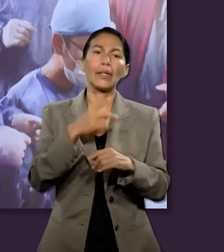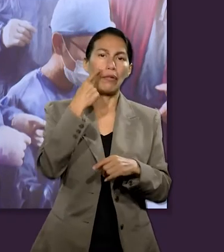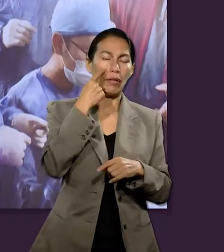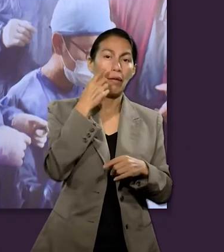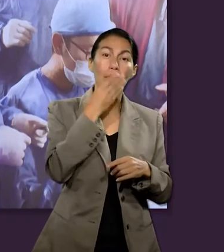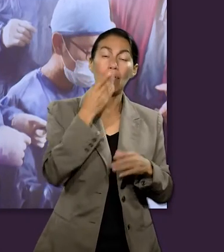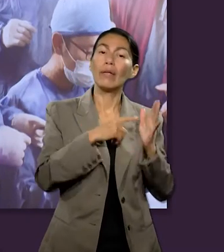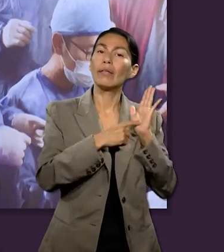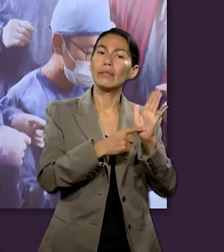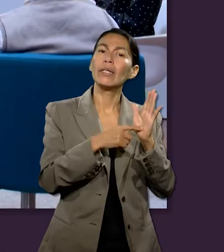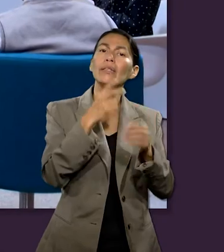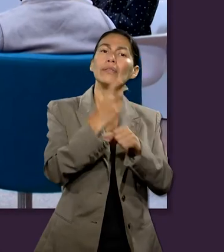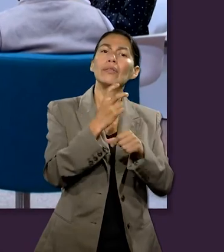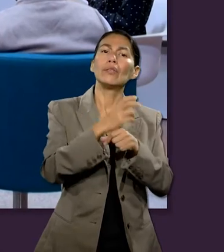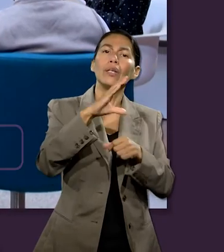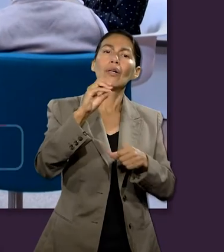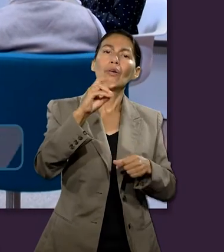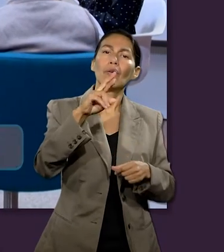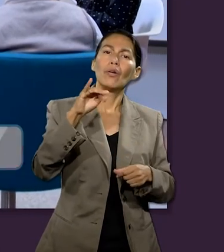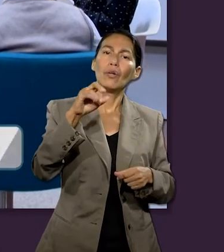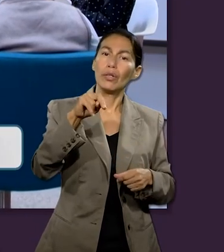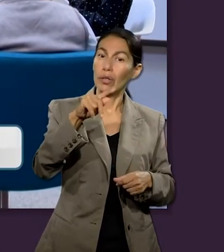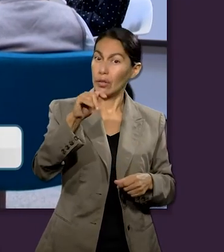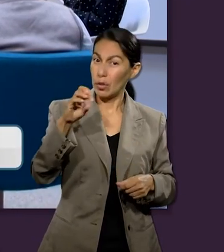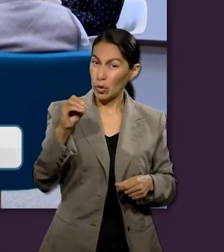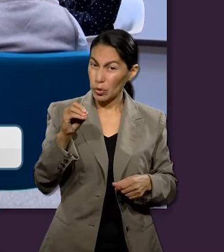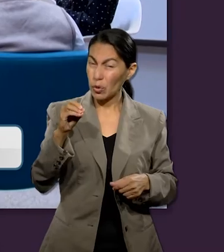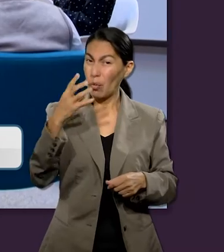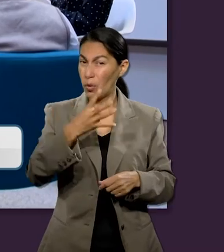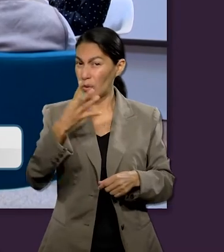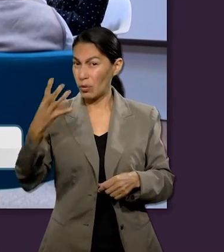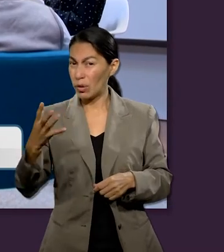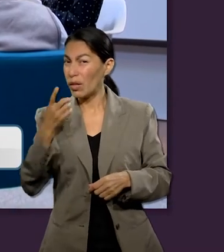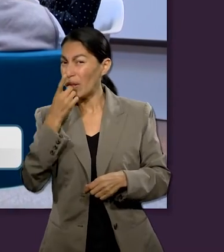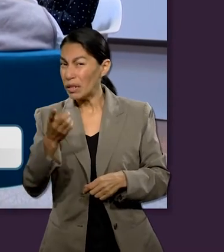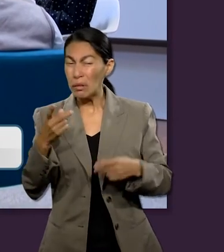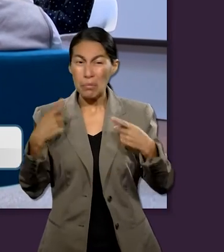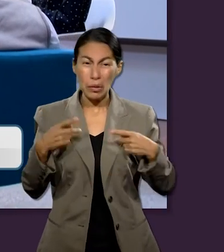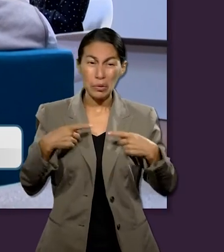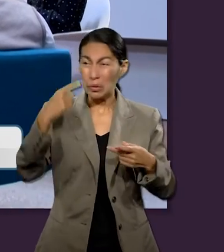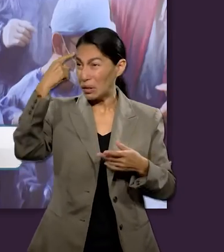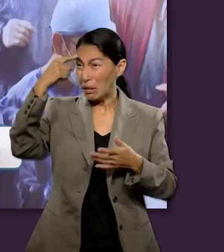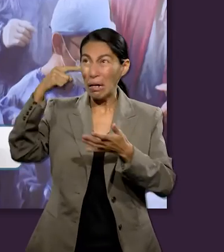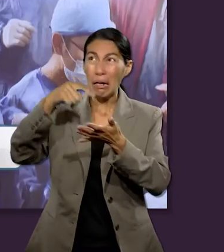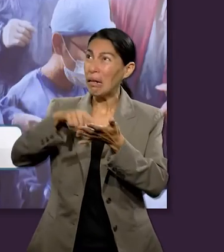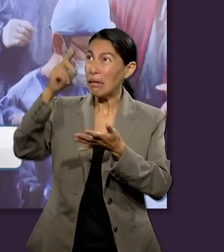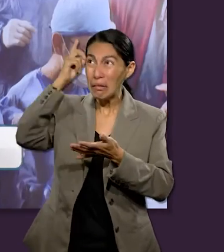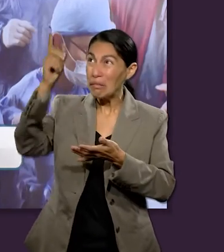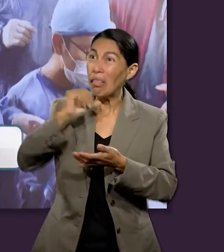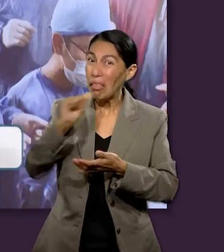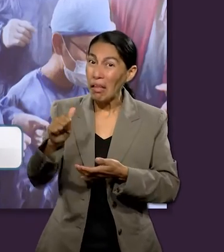Corintios 4.4 que dice, Esto es entre los incrédulos a quienes el Dios de este mundo les sesgó el